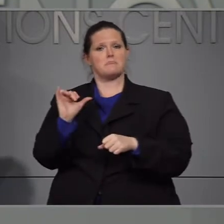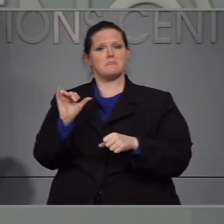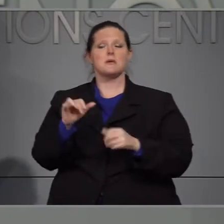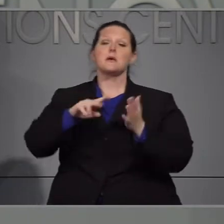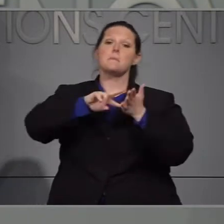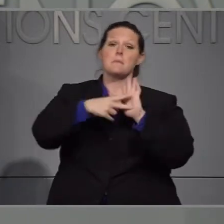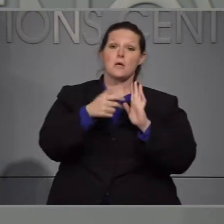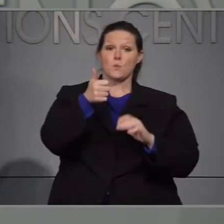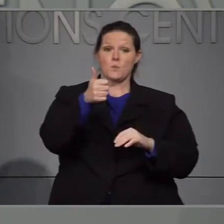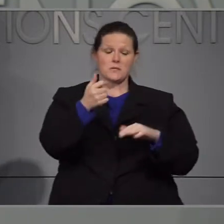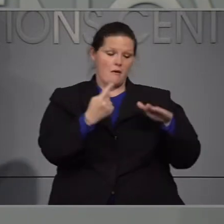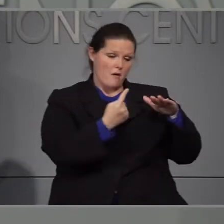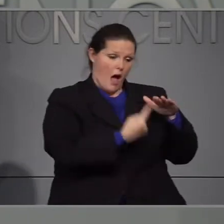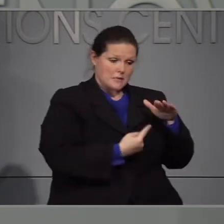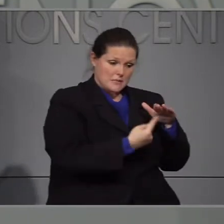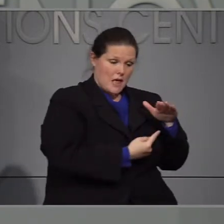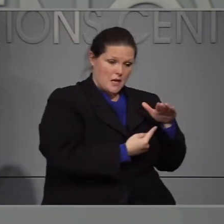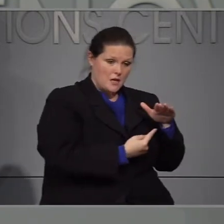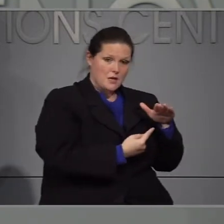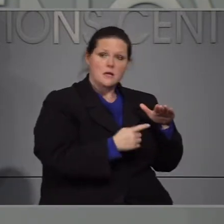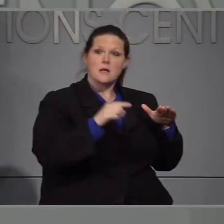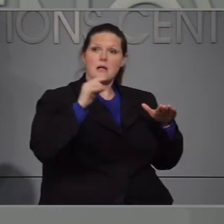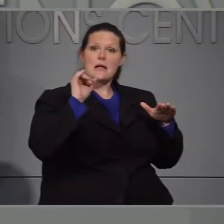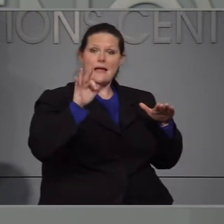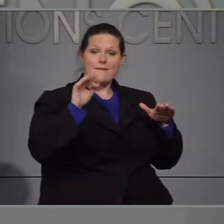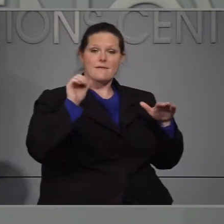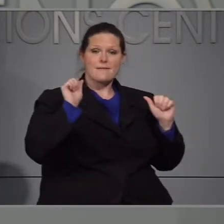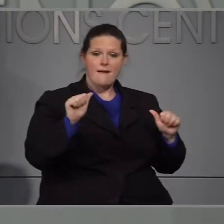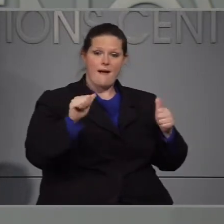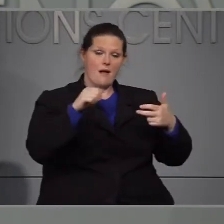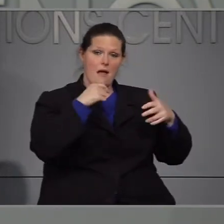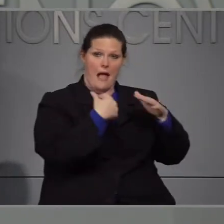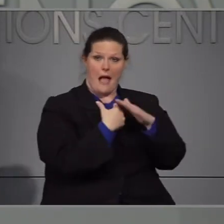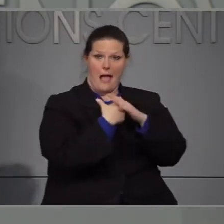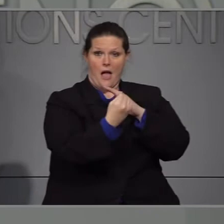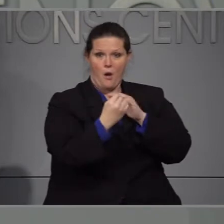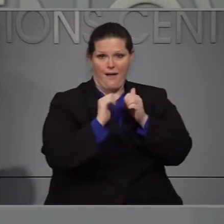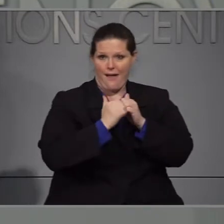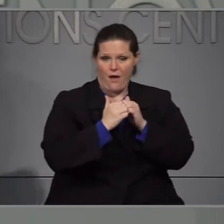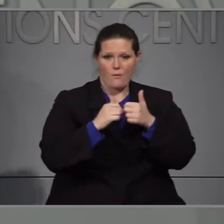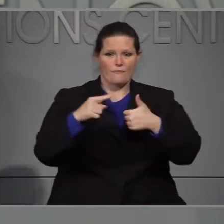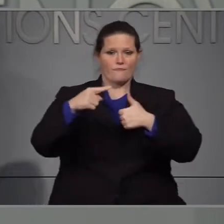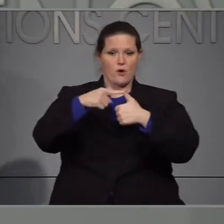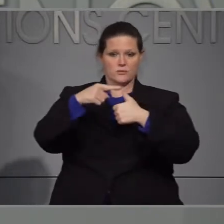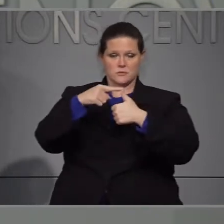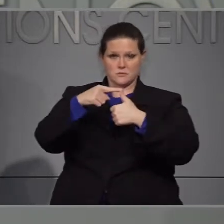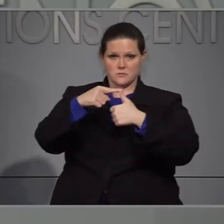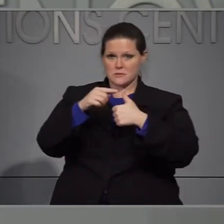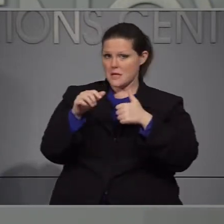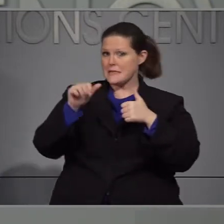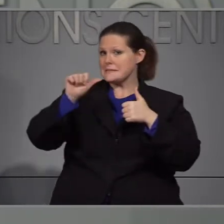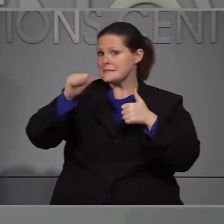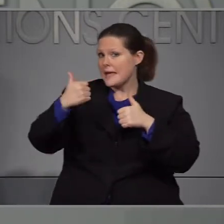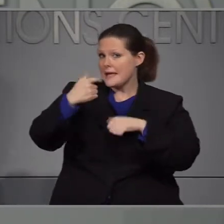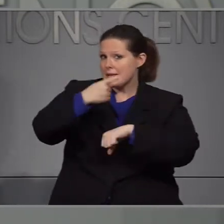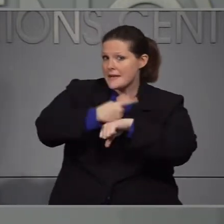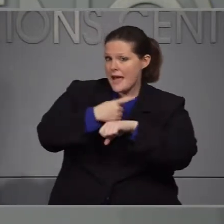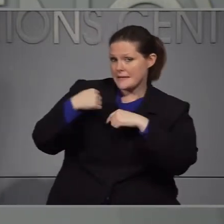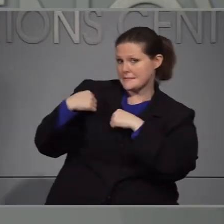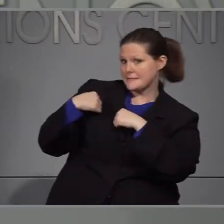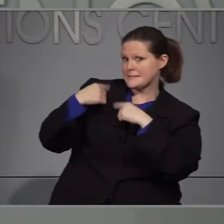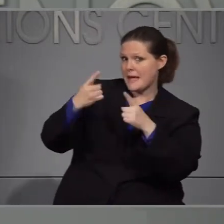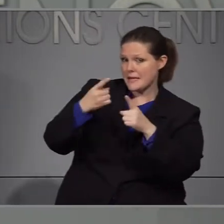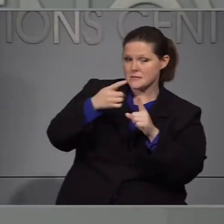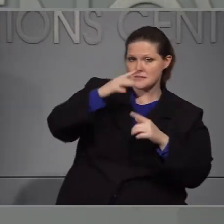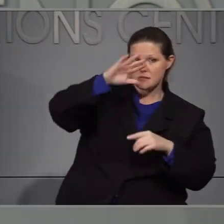puede interrumpir su aislamiento cuando respondan sí a estas tres preguntas. Uno ya han pasado diez días desde